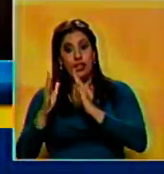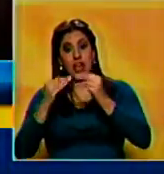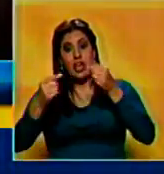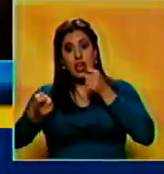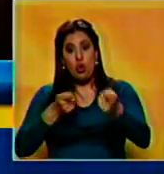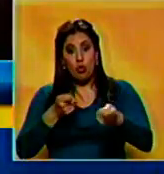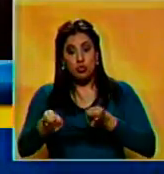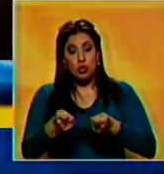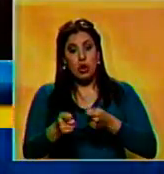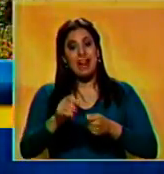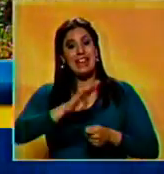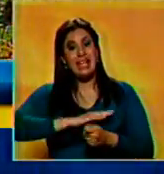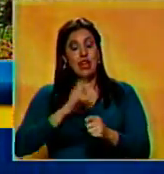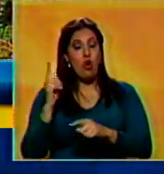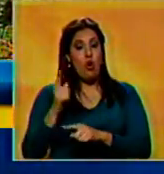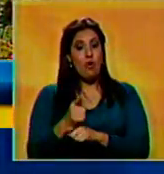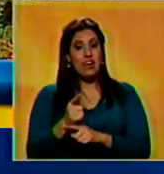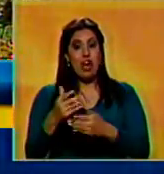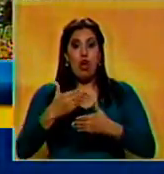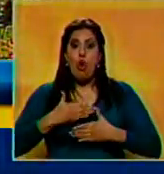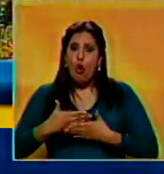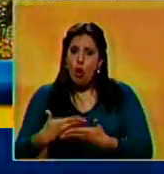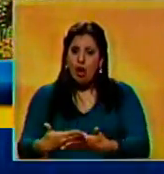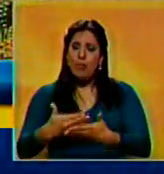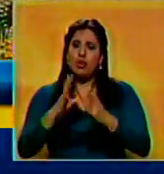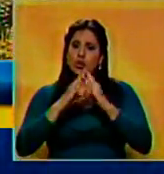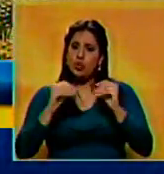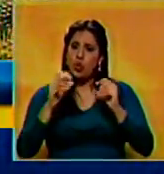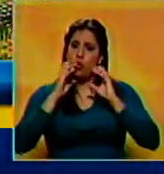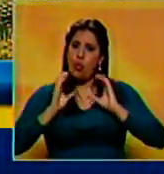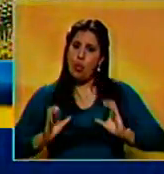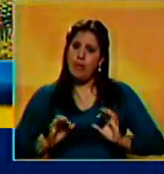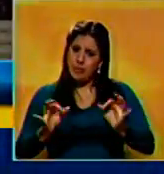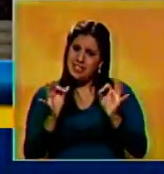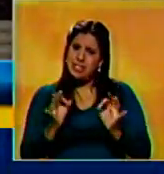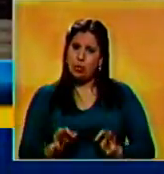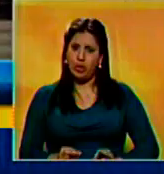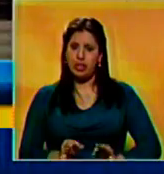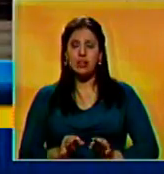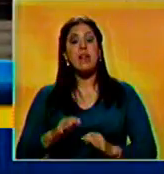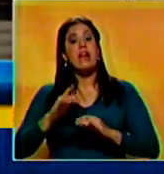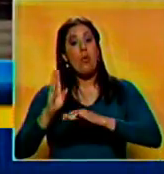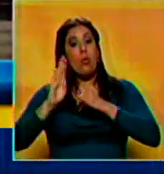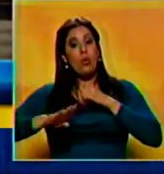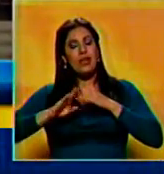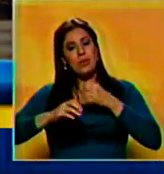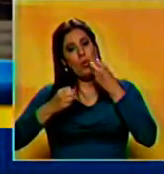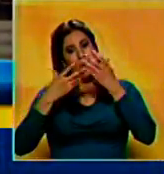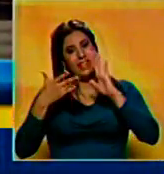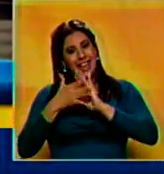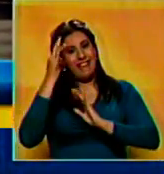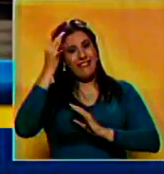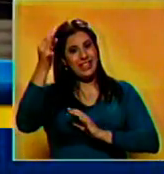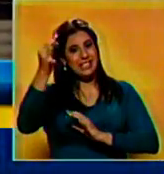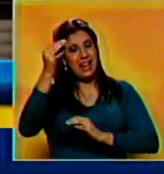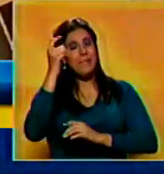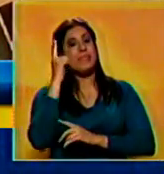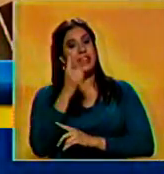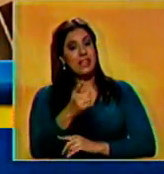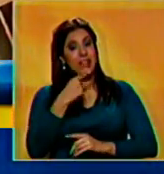control, estando obligadas a colaborar con el resto de los cuerpos de seguridad. Por último, se determina que la Fiscalía